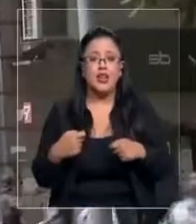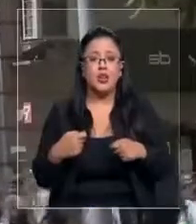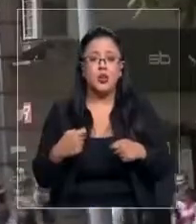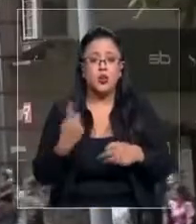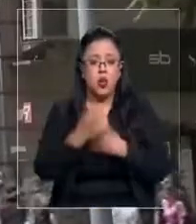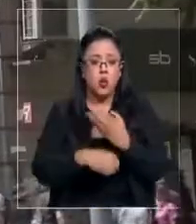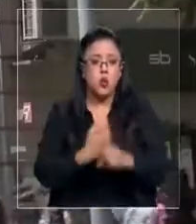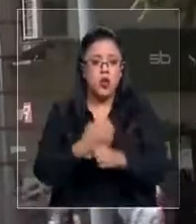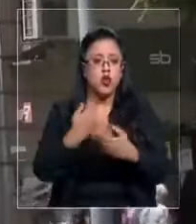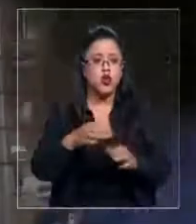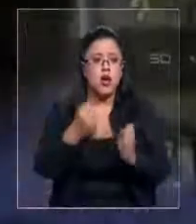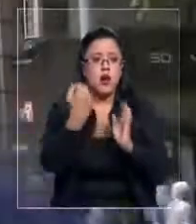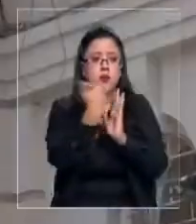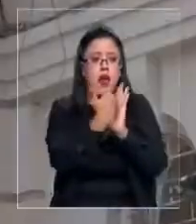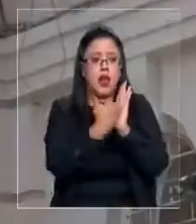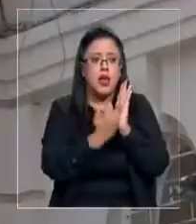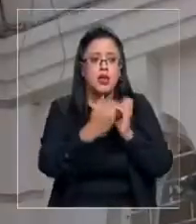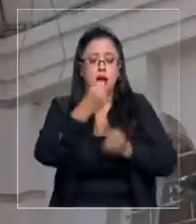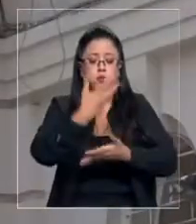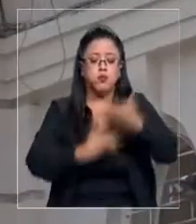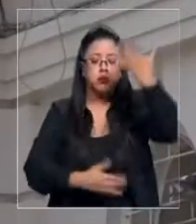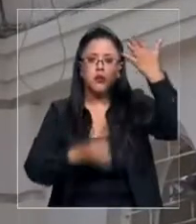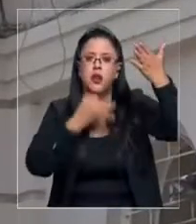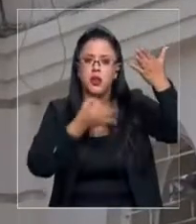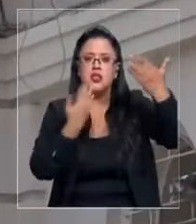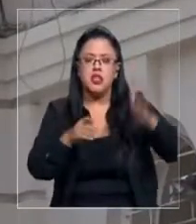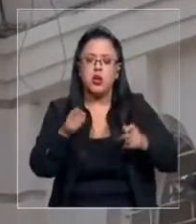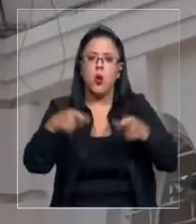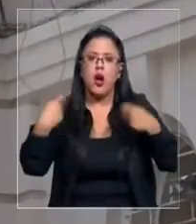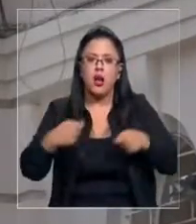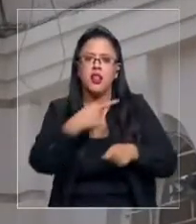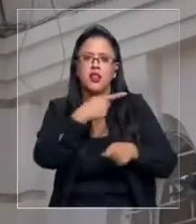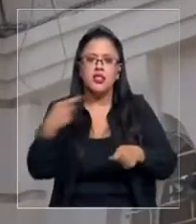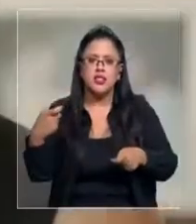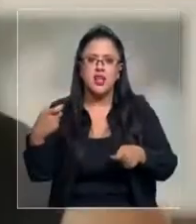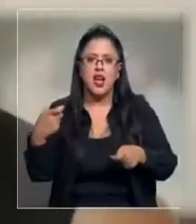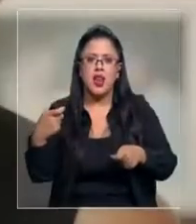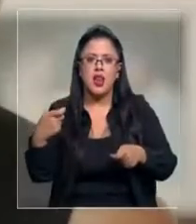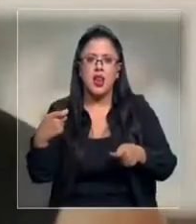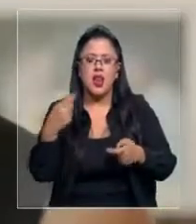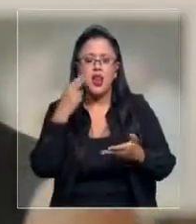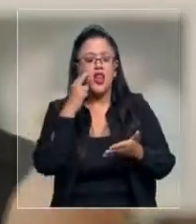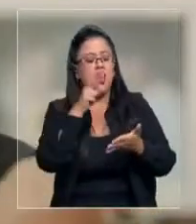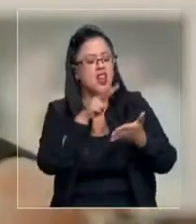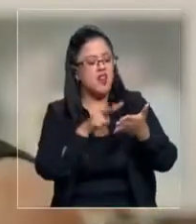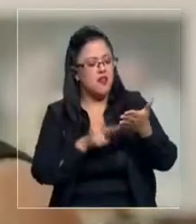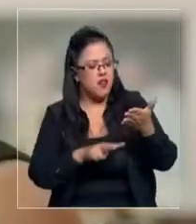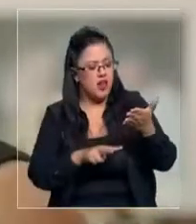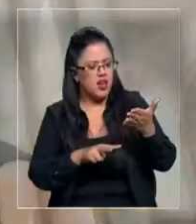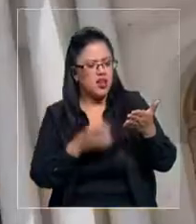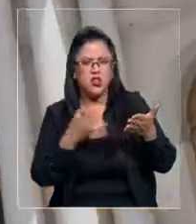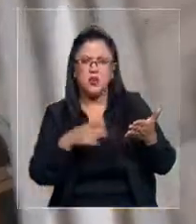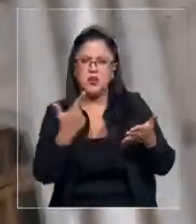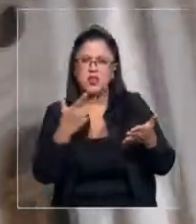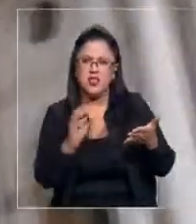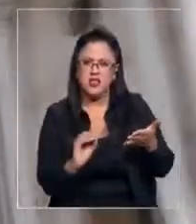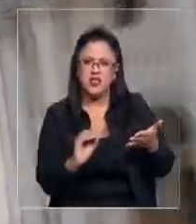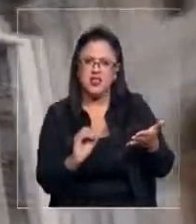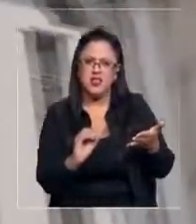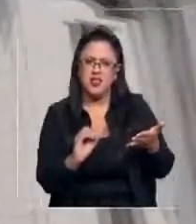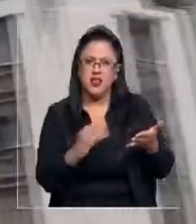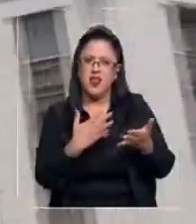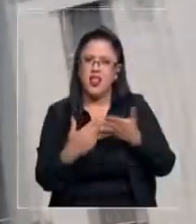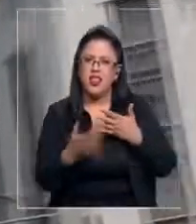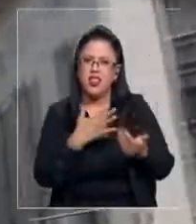tú tirabas tu lista y te salía que gastaste 100 y llevas a mirar lo ingresado más el saldo inicial y había 70. Entonces, ¿de dónde